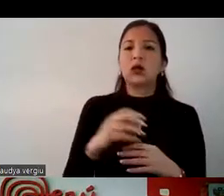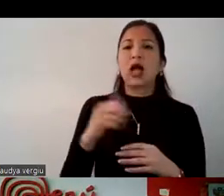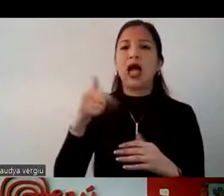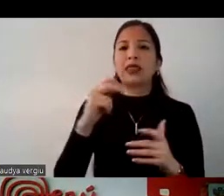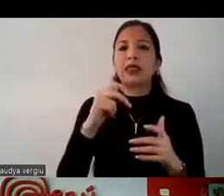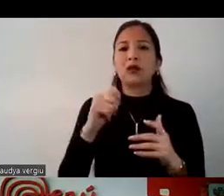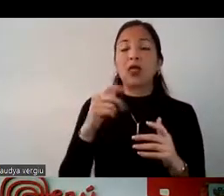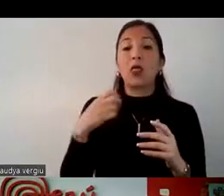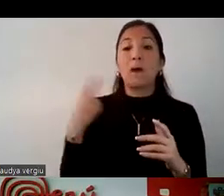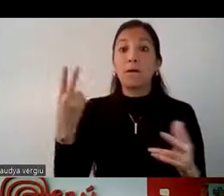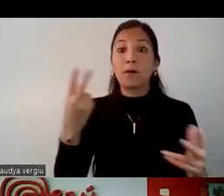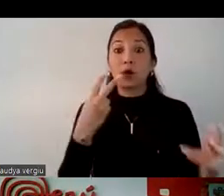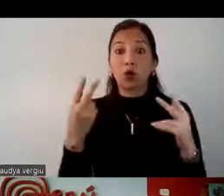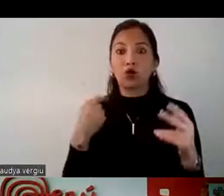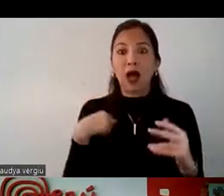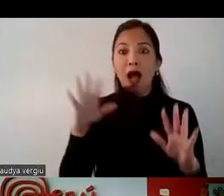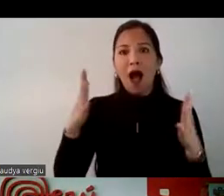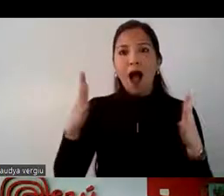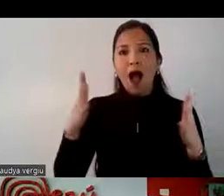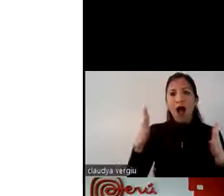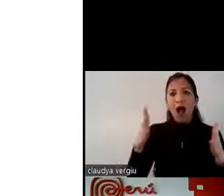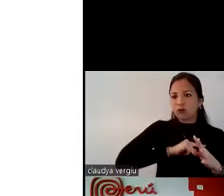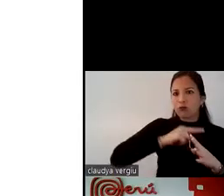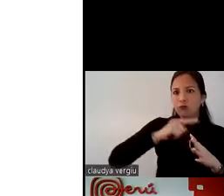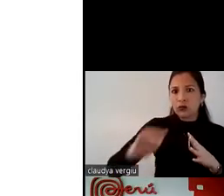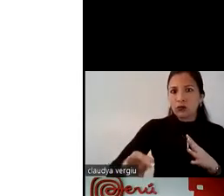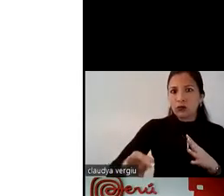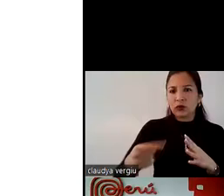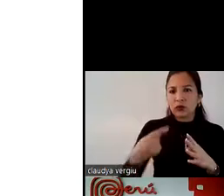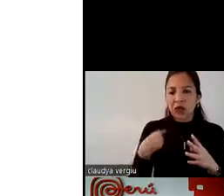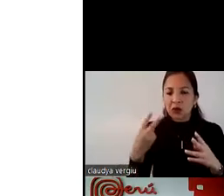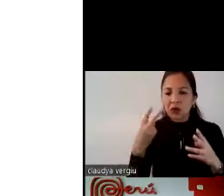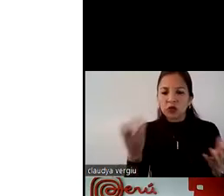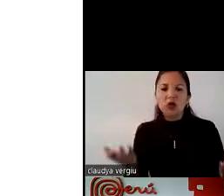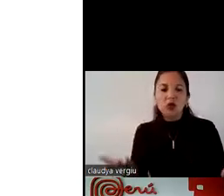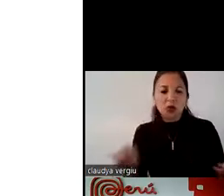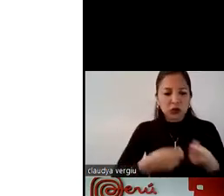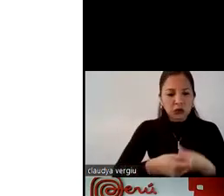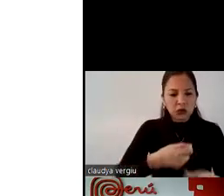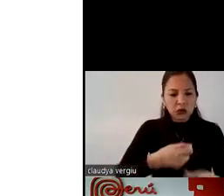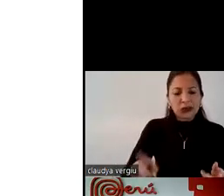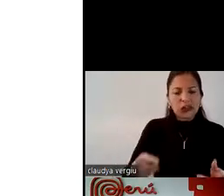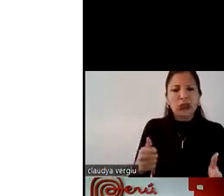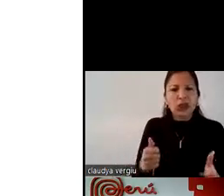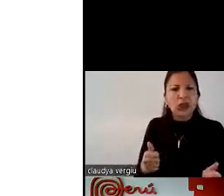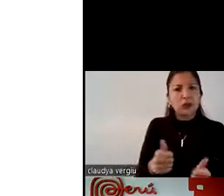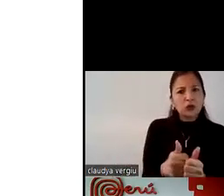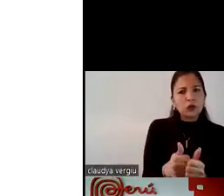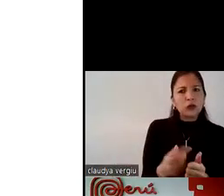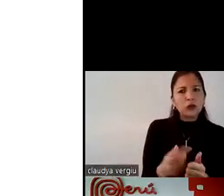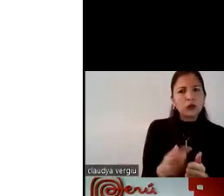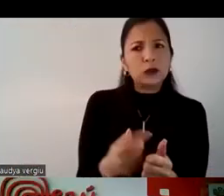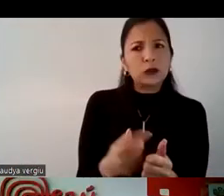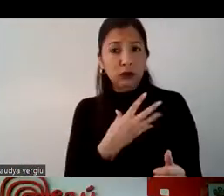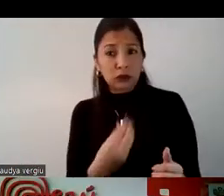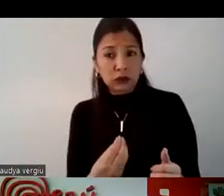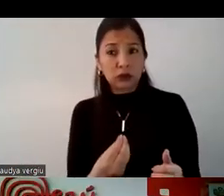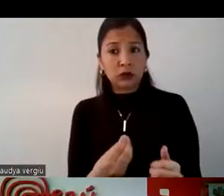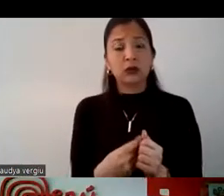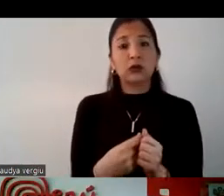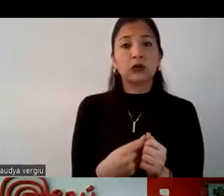A veces vamos directamente nosotros a ver cómo van las ventas, a ver en qué los apoyamos, si necesitamos hacer algún